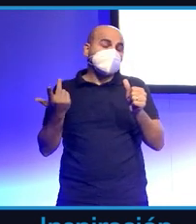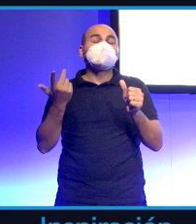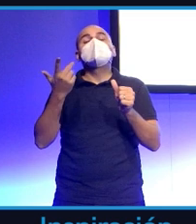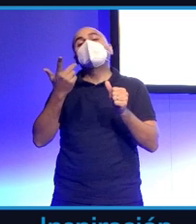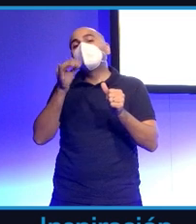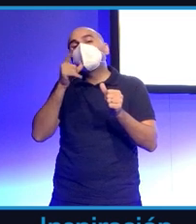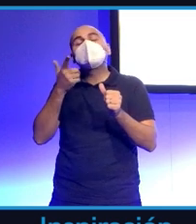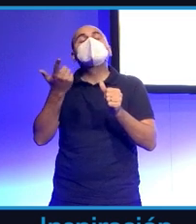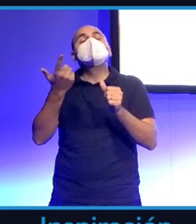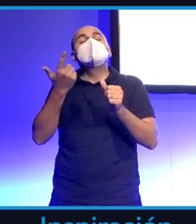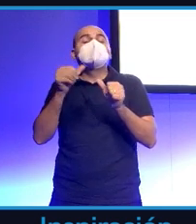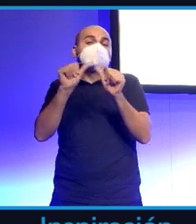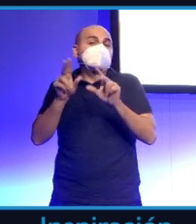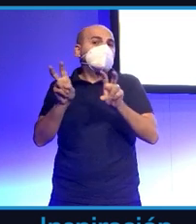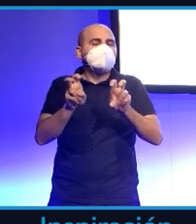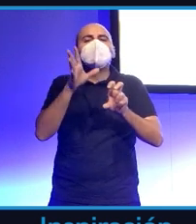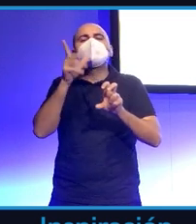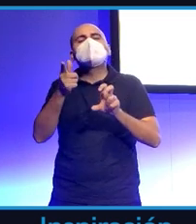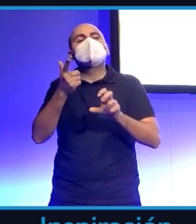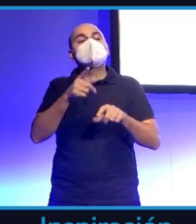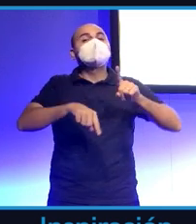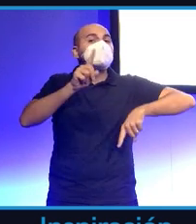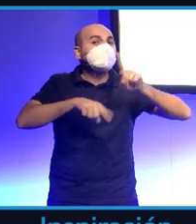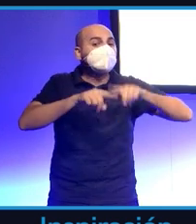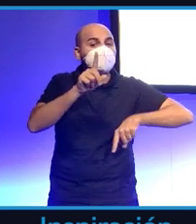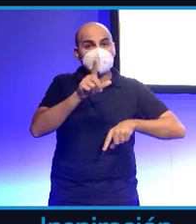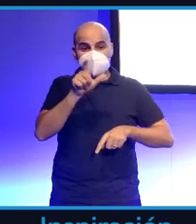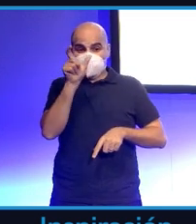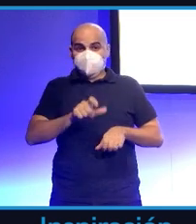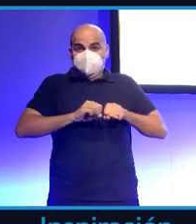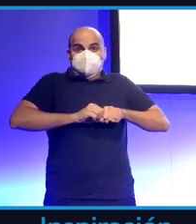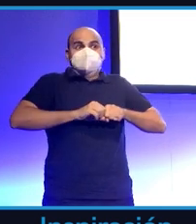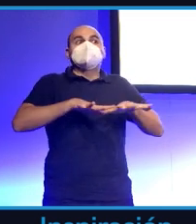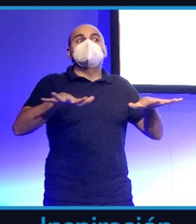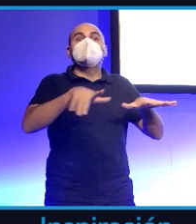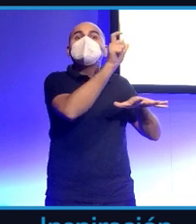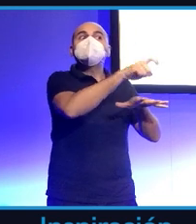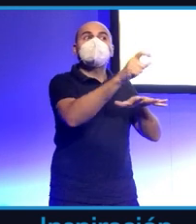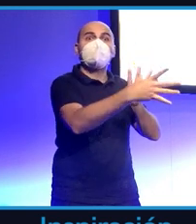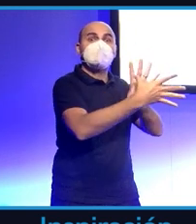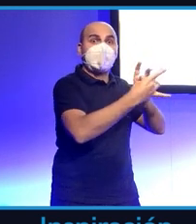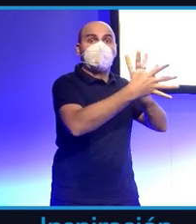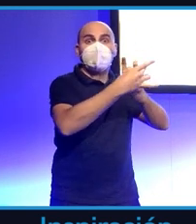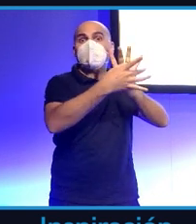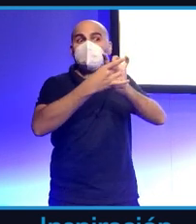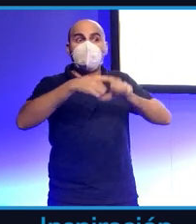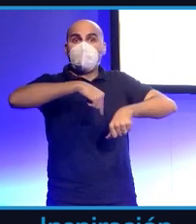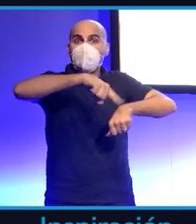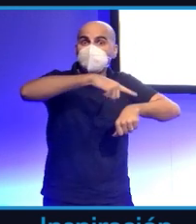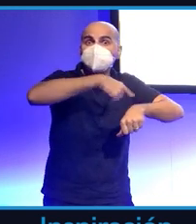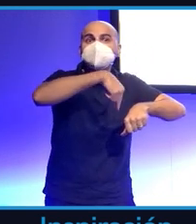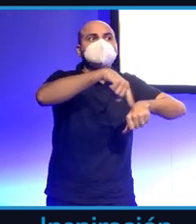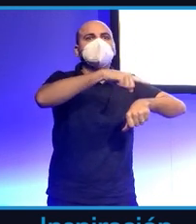premiando en función de las horas de la gente que esté conectada. Necesitas también para monetizar un mínimo